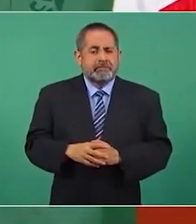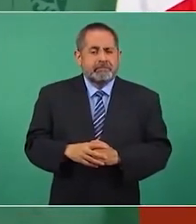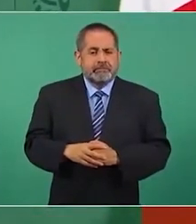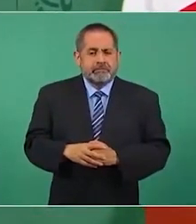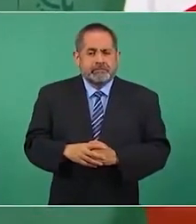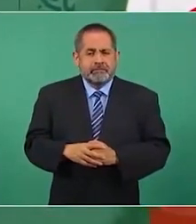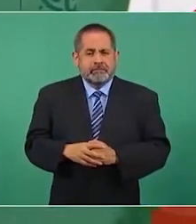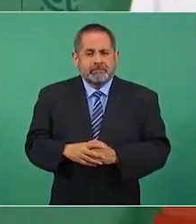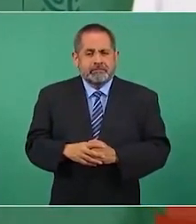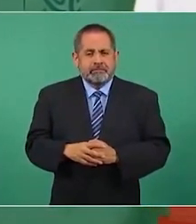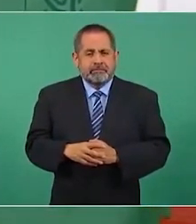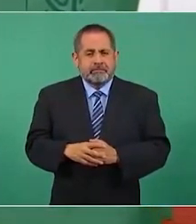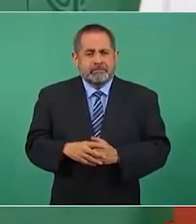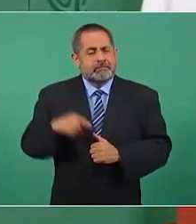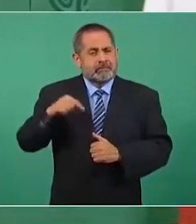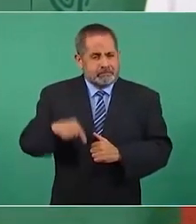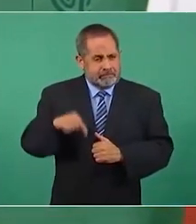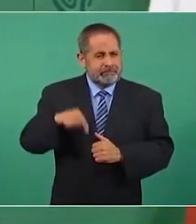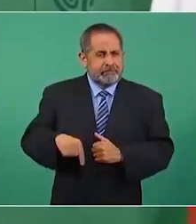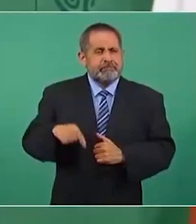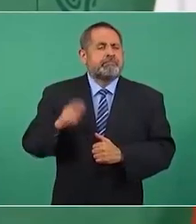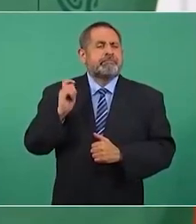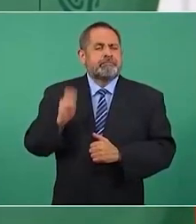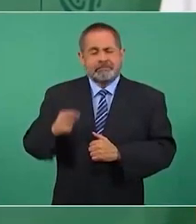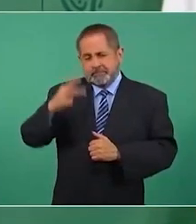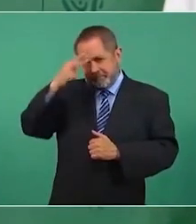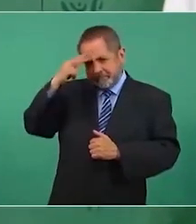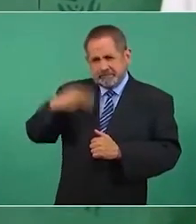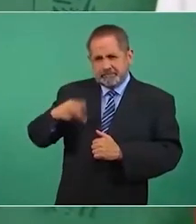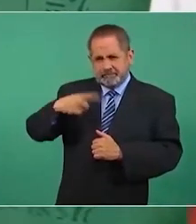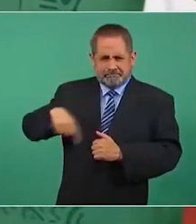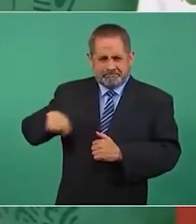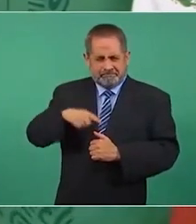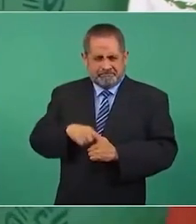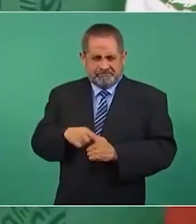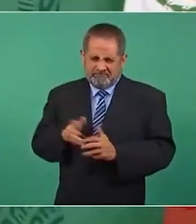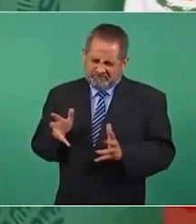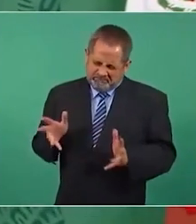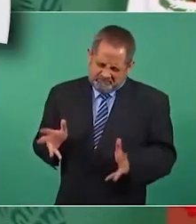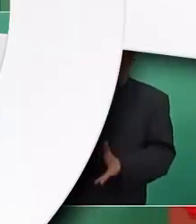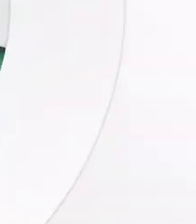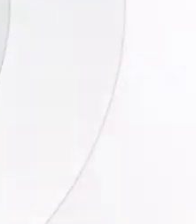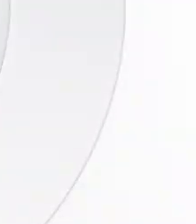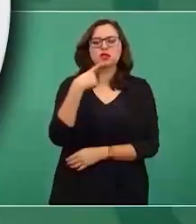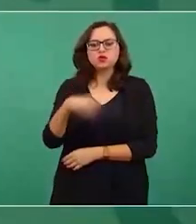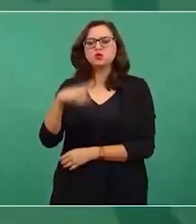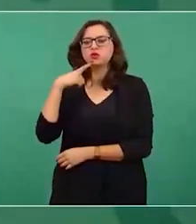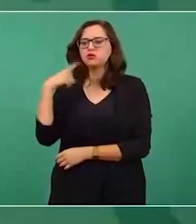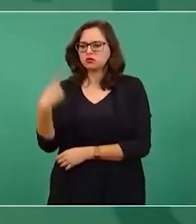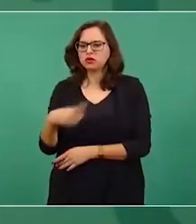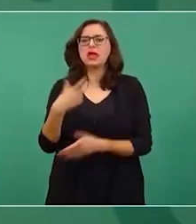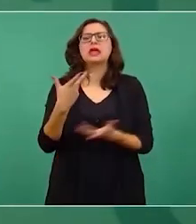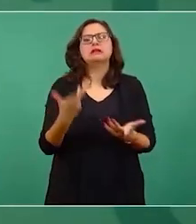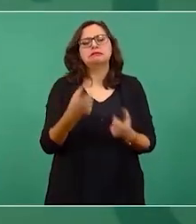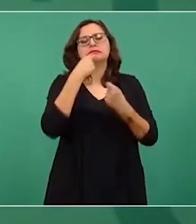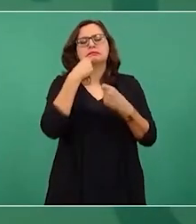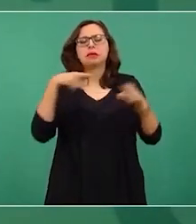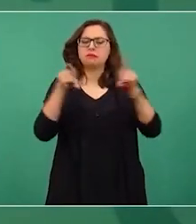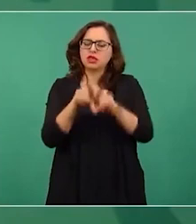aquí este el elefante camina este